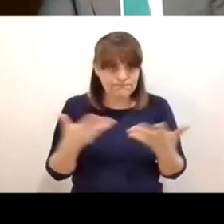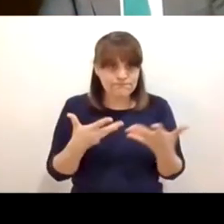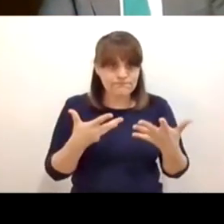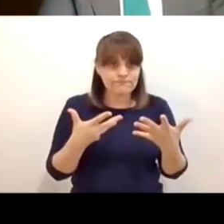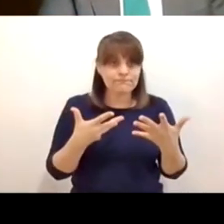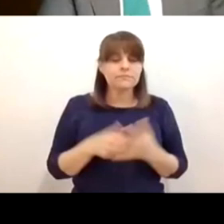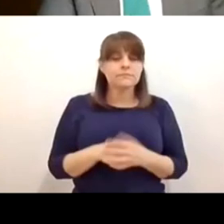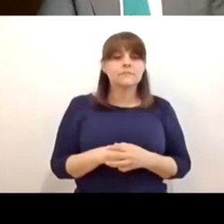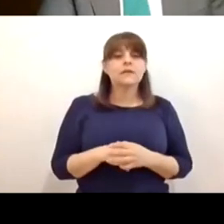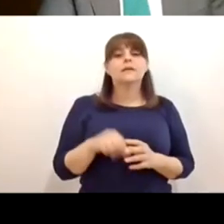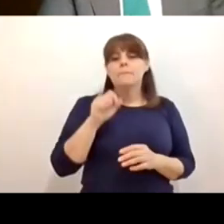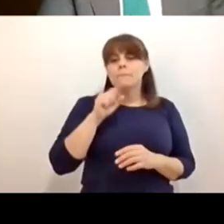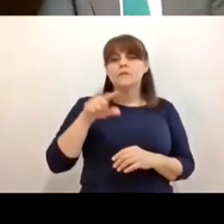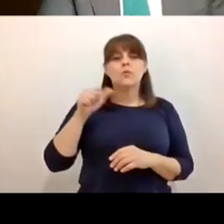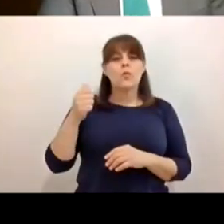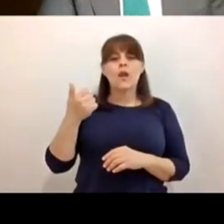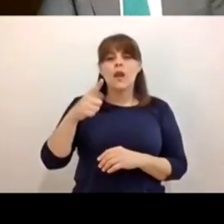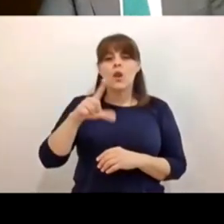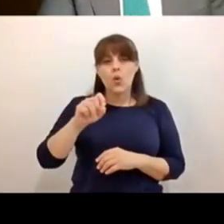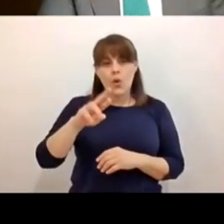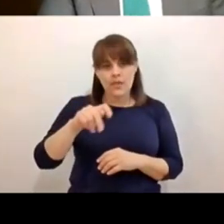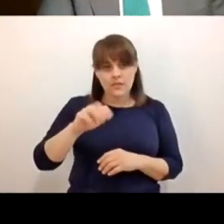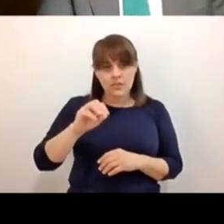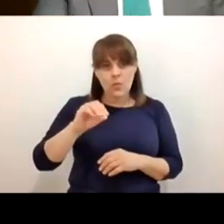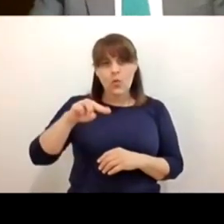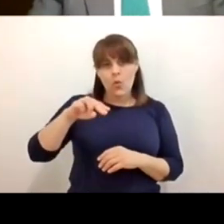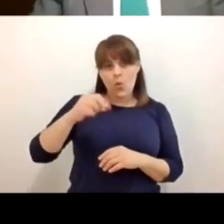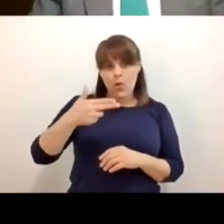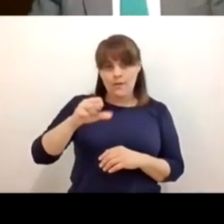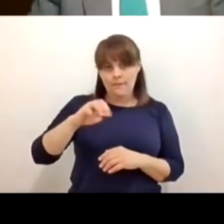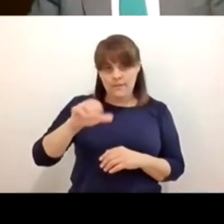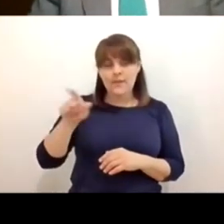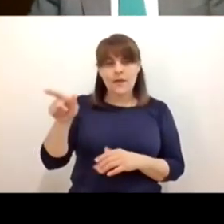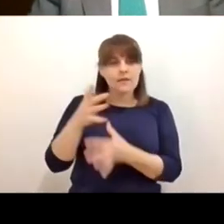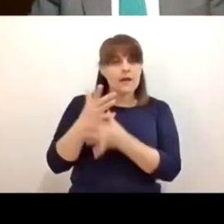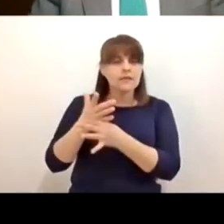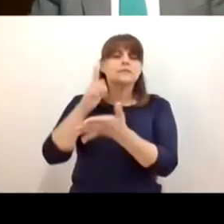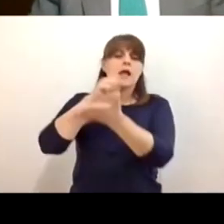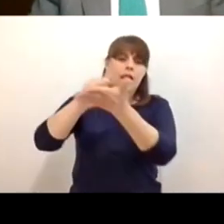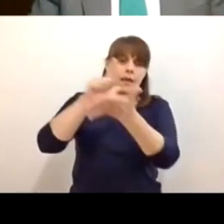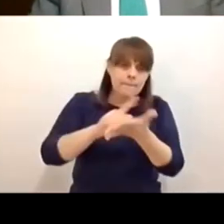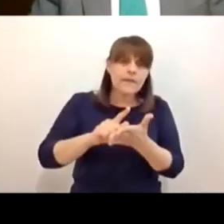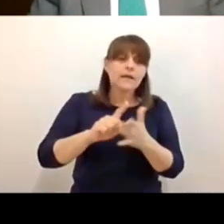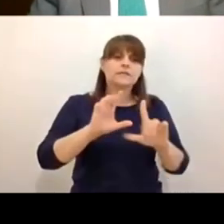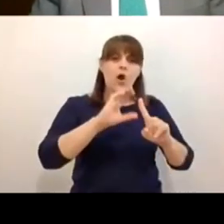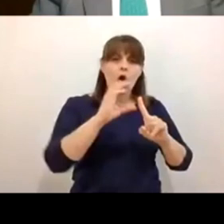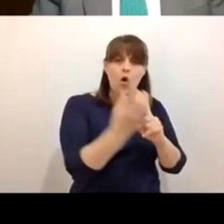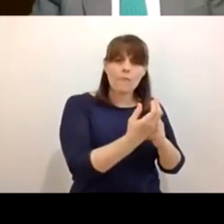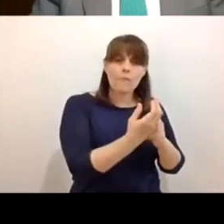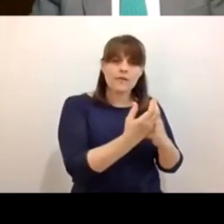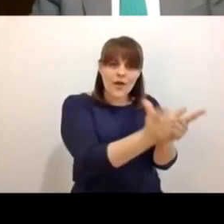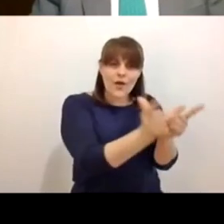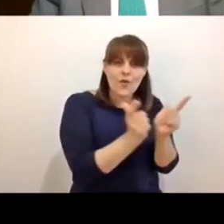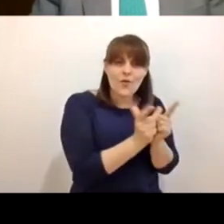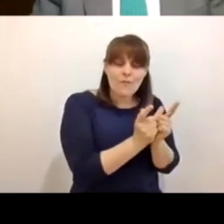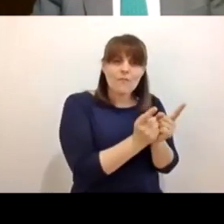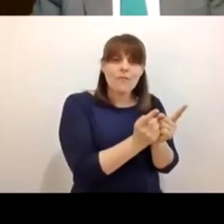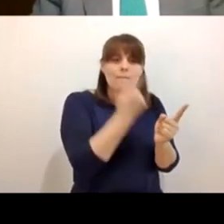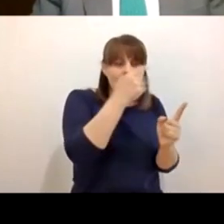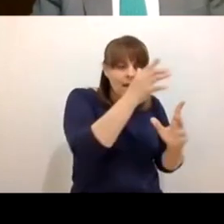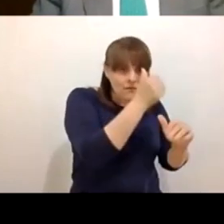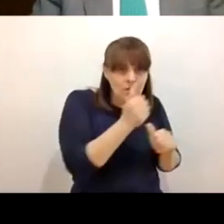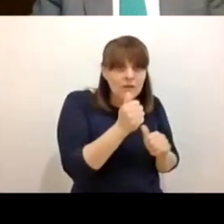comentado Noemi en el sentido pues de la limpieza los consejos técnicos la asistencia alternada a clases